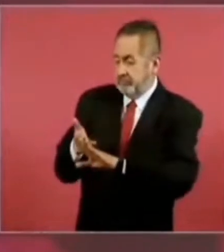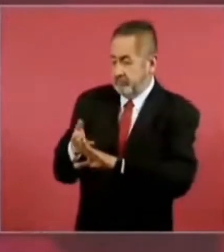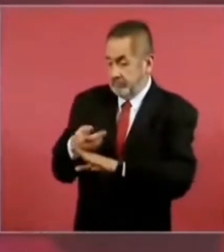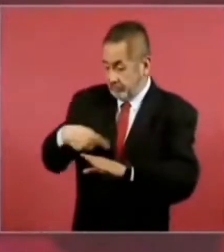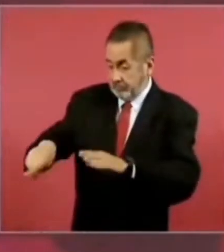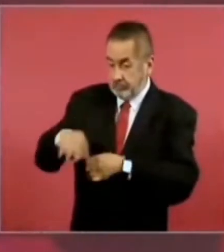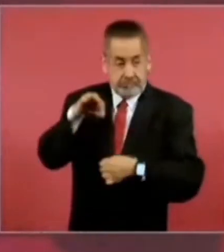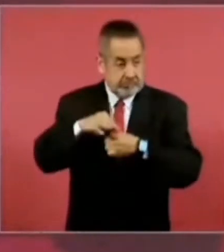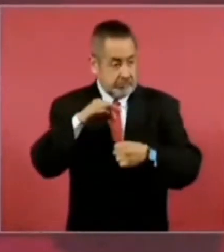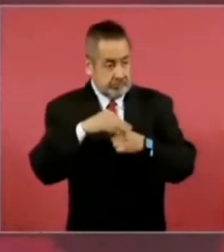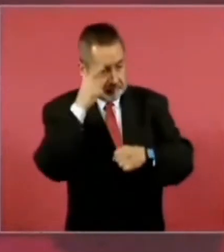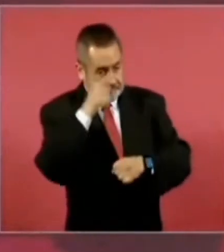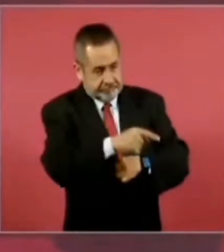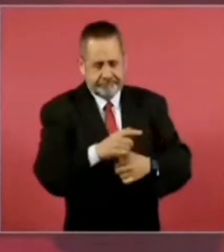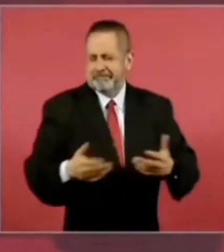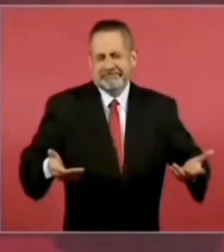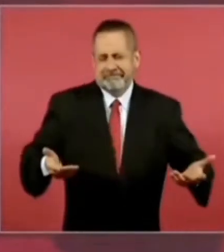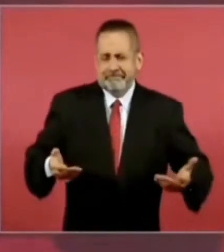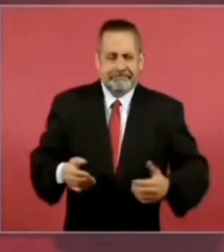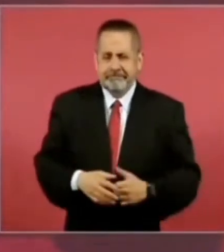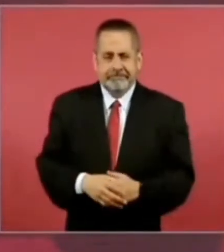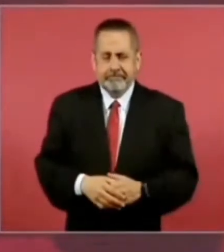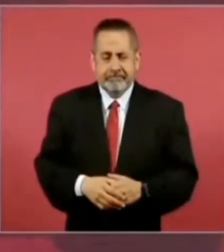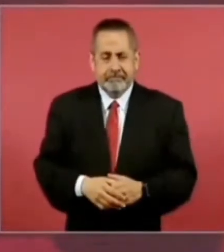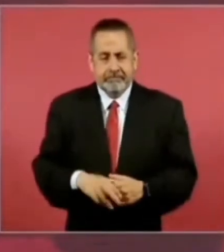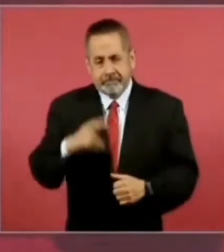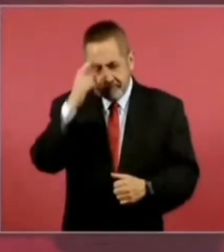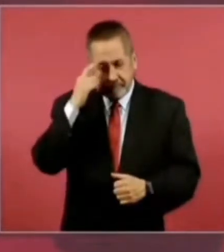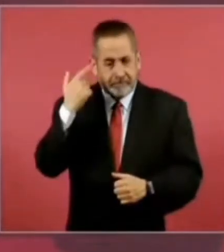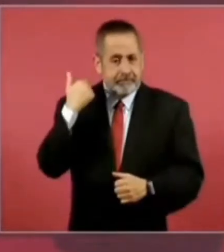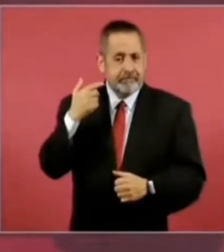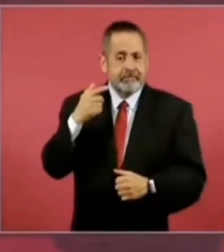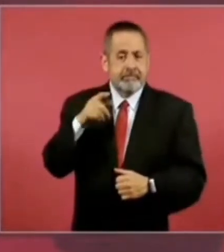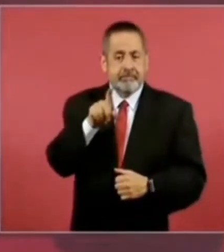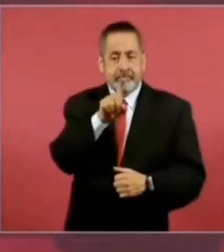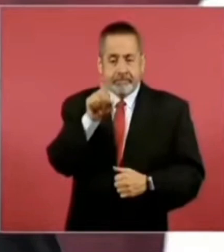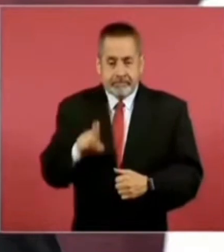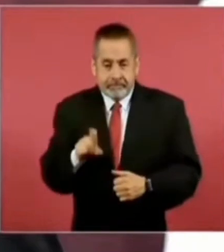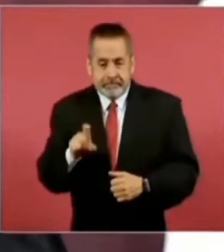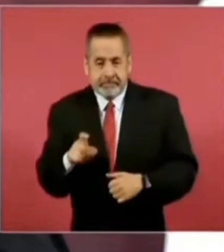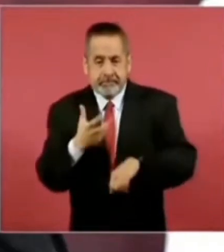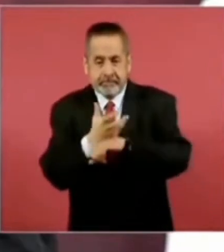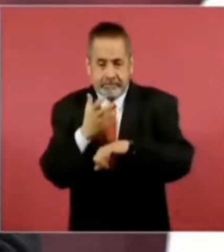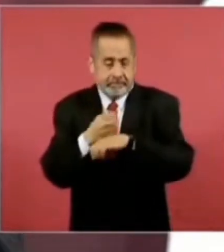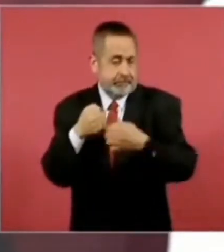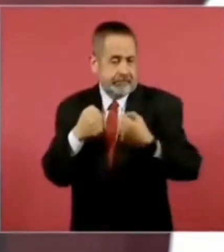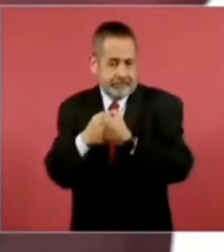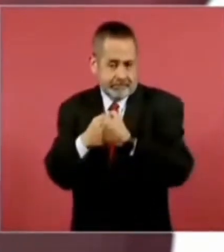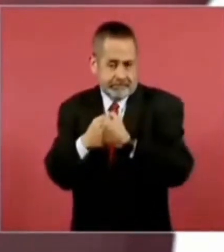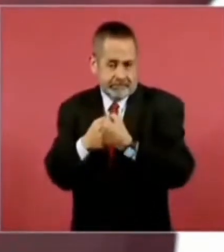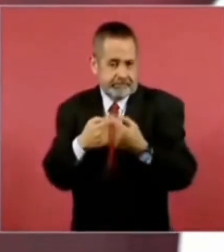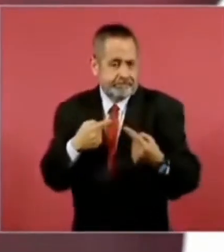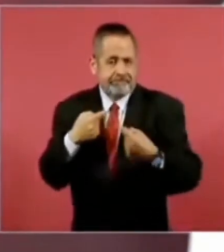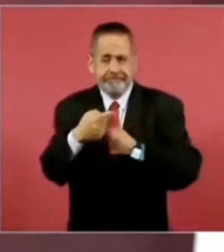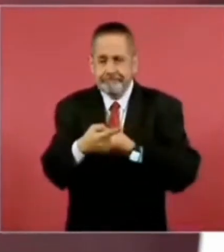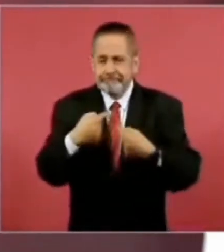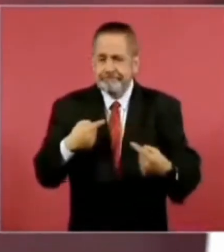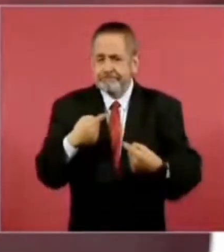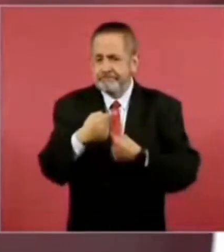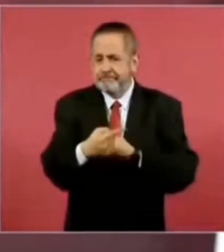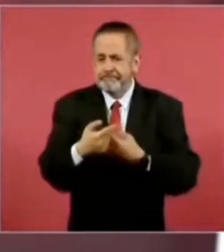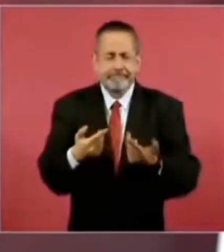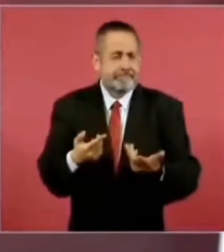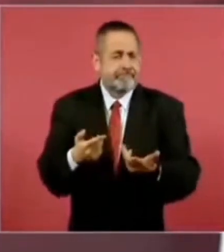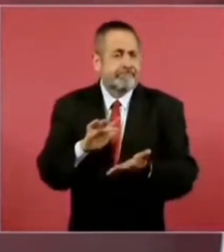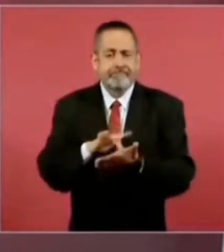Texas, Estados Unidos, se deben a